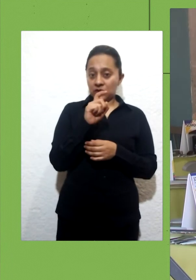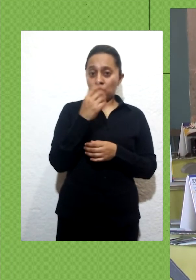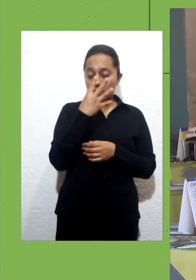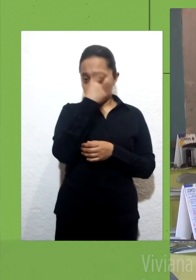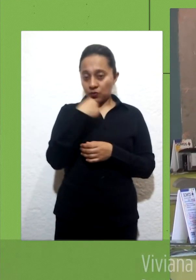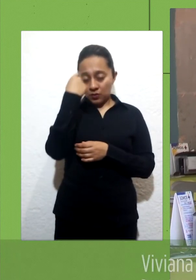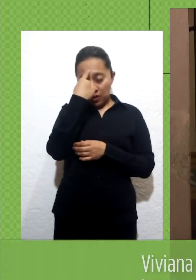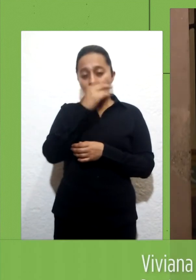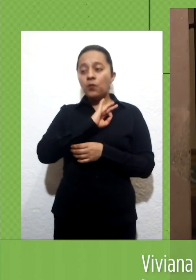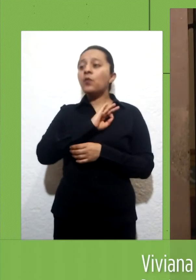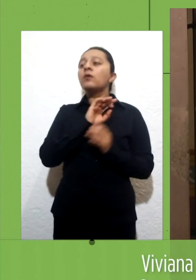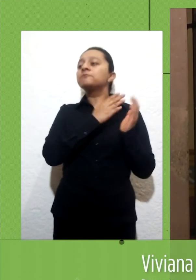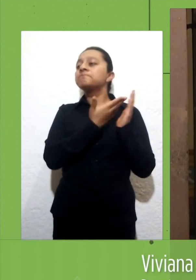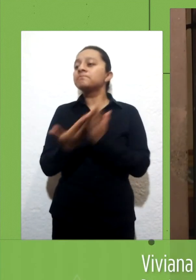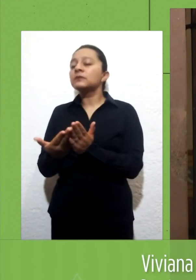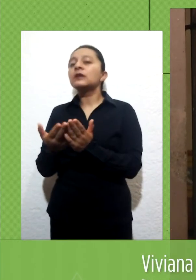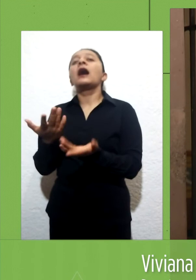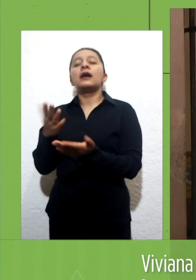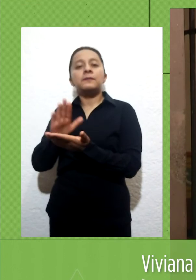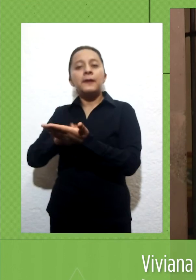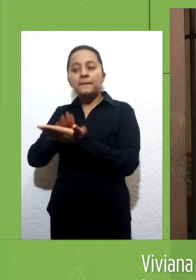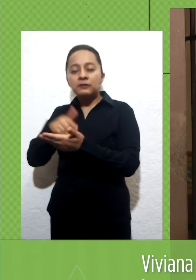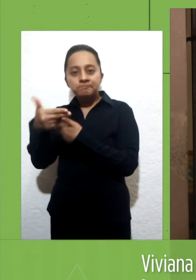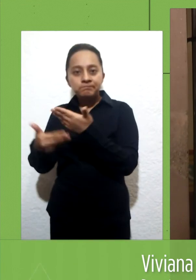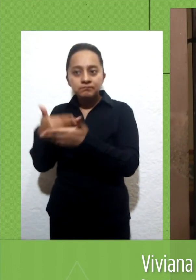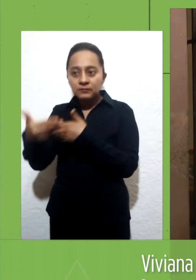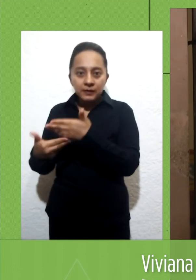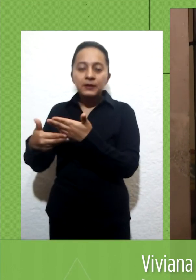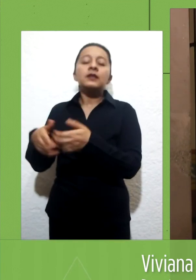Feregrino, Viviana Ávila, Noticias RTQ.